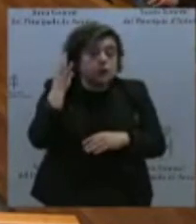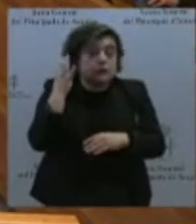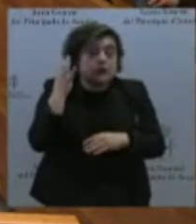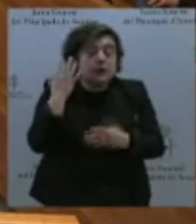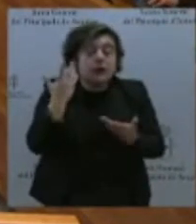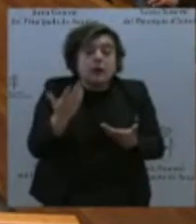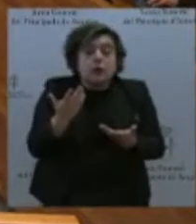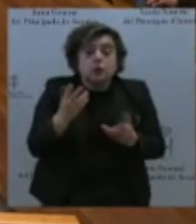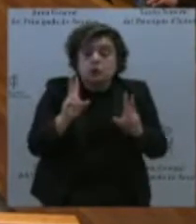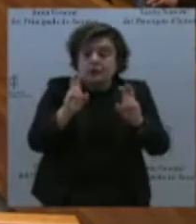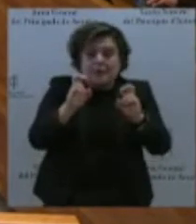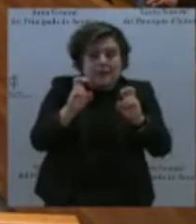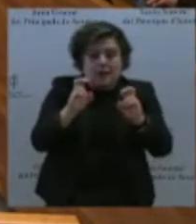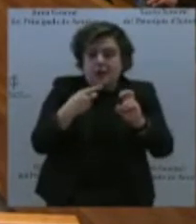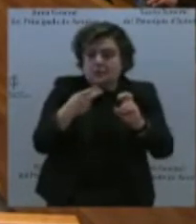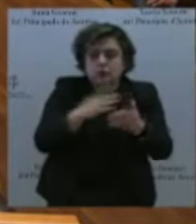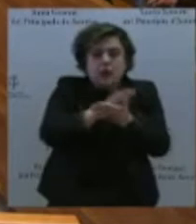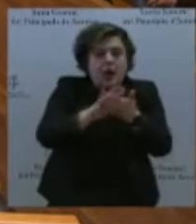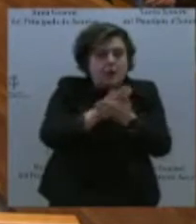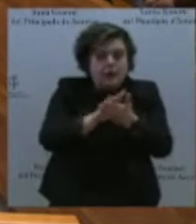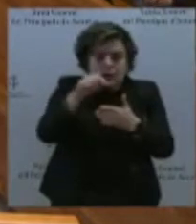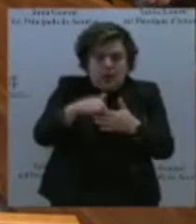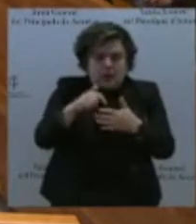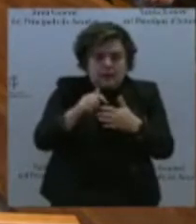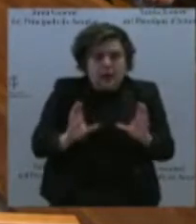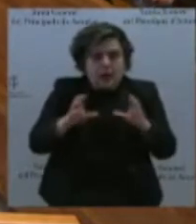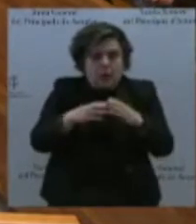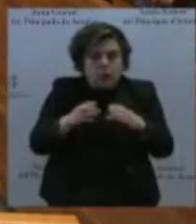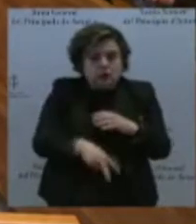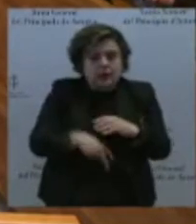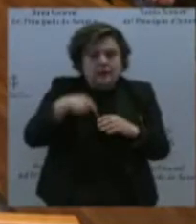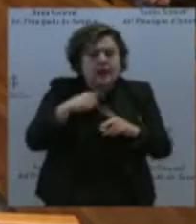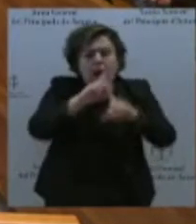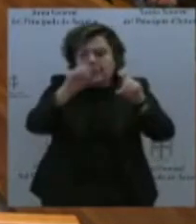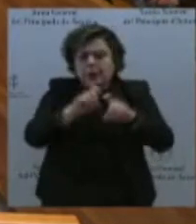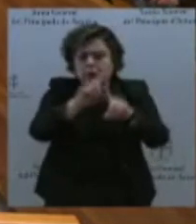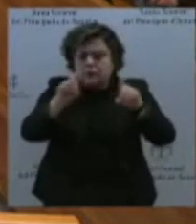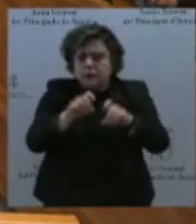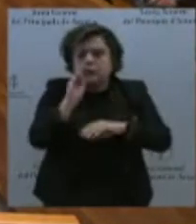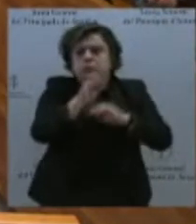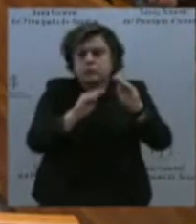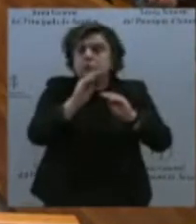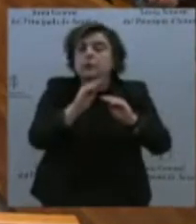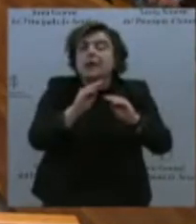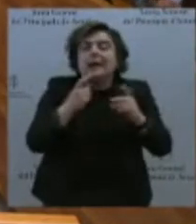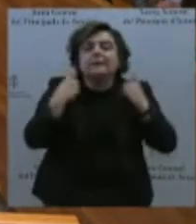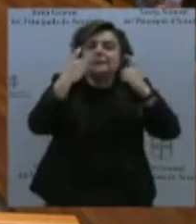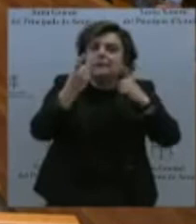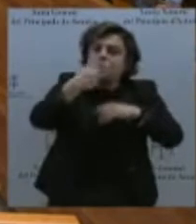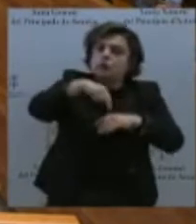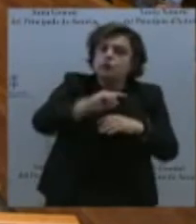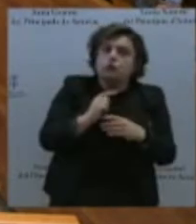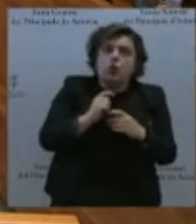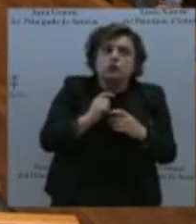esta Junta General, hemos hecho varias preguntas al respecto y hemos intentado, en la medida de lo posible, aportar todos los datos que tenemos para intentar